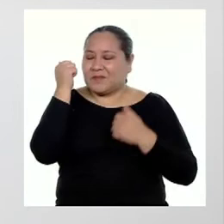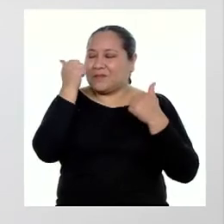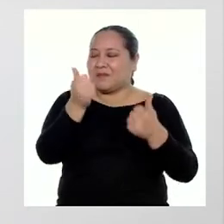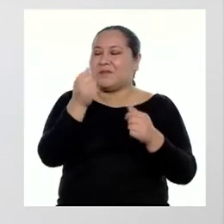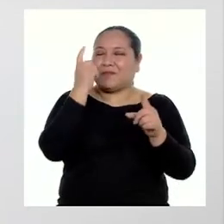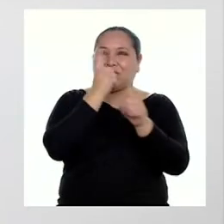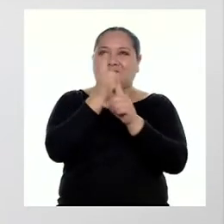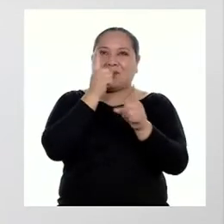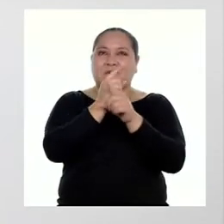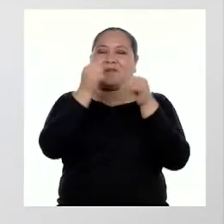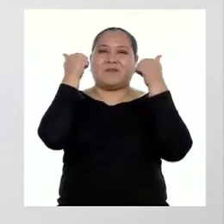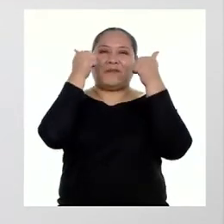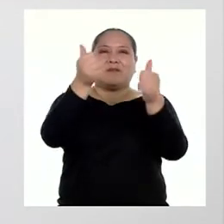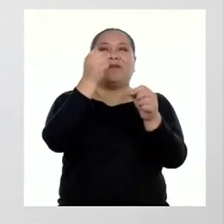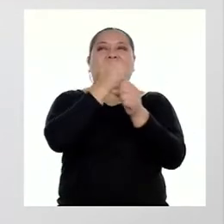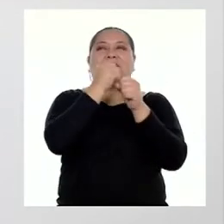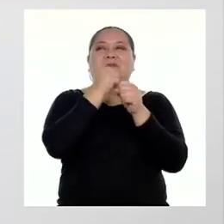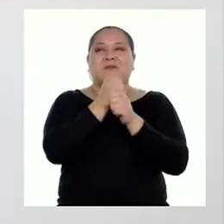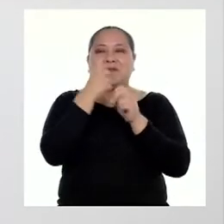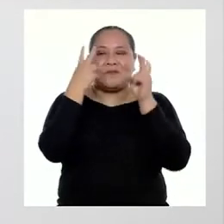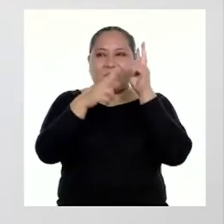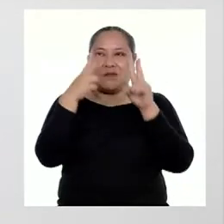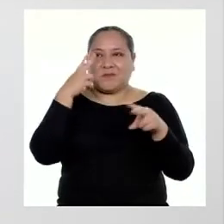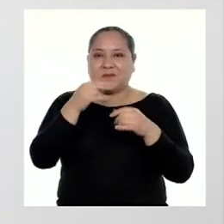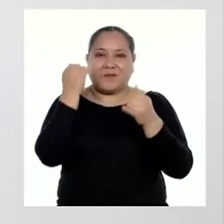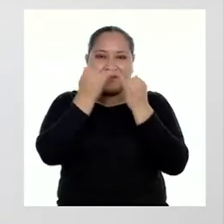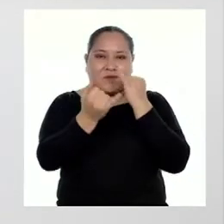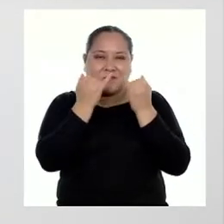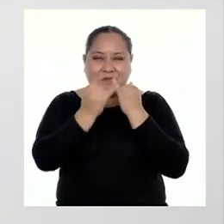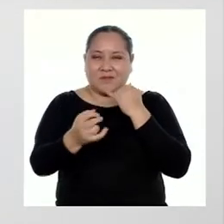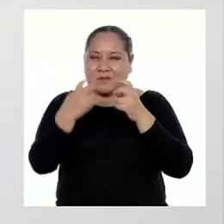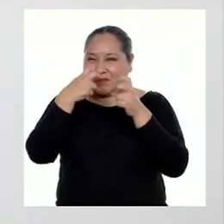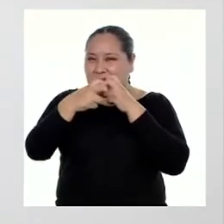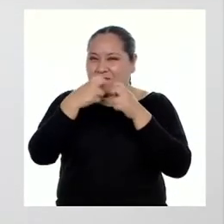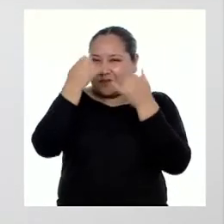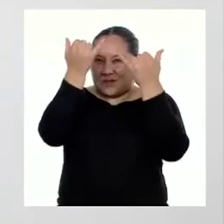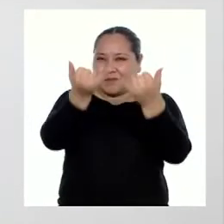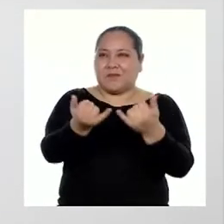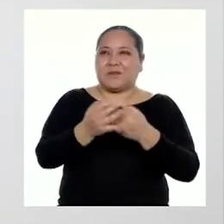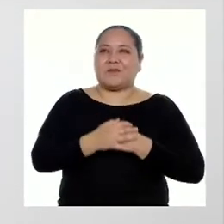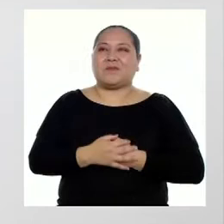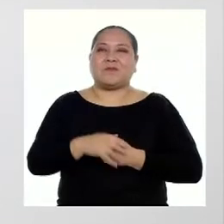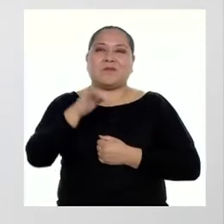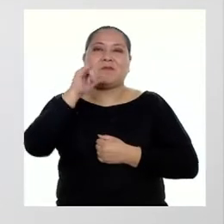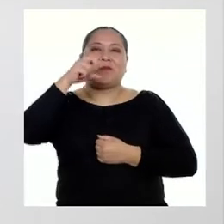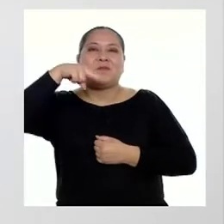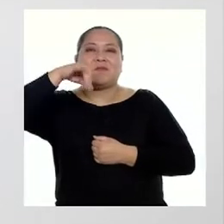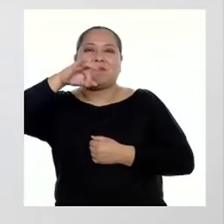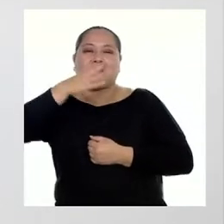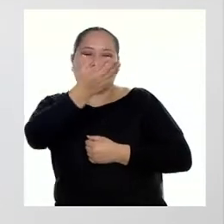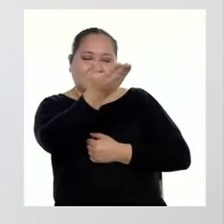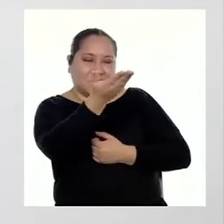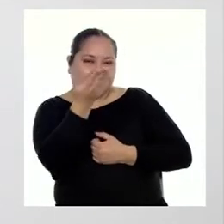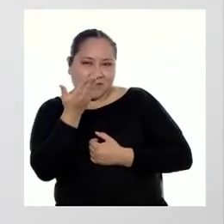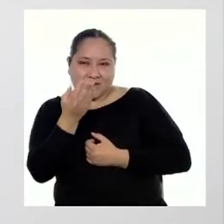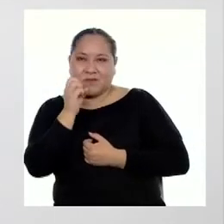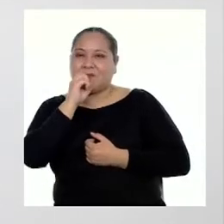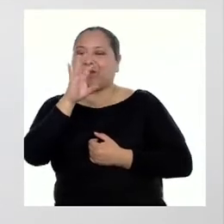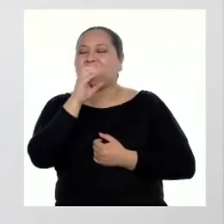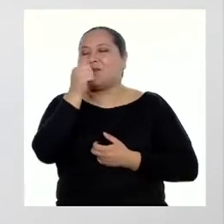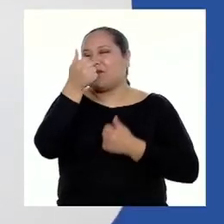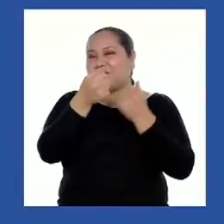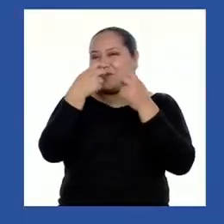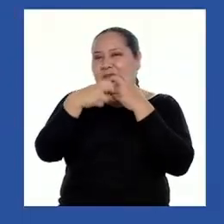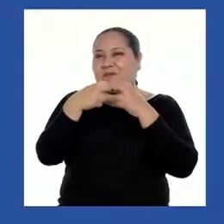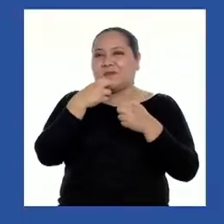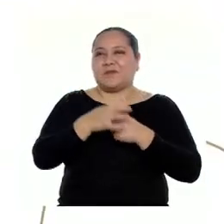Muy buen trabajo. Vamos a ver nuestro último caso del día de hoy. Yanira, por favor, dinos de qué